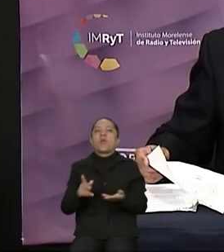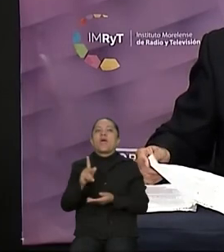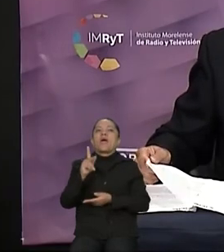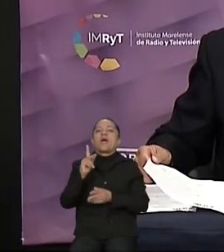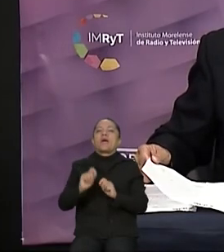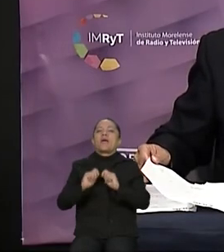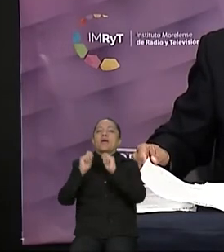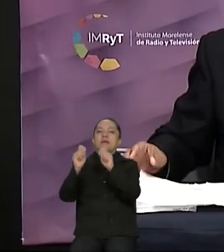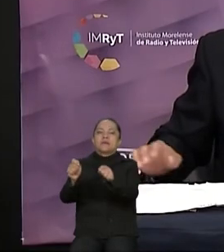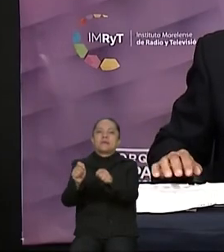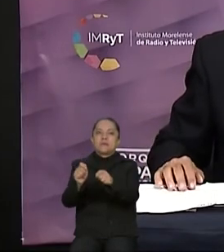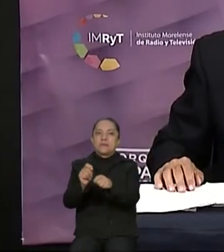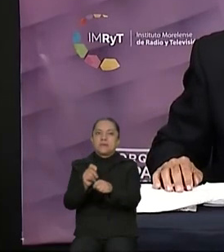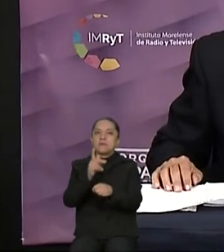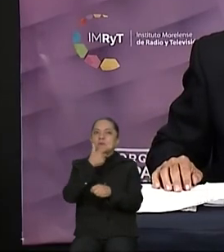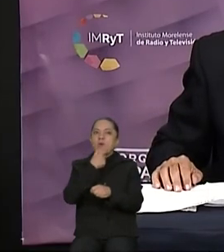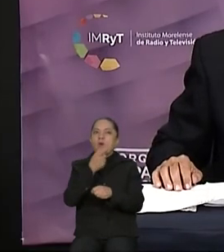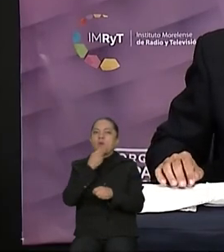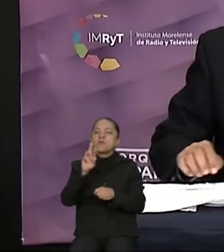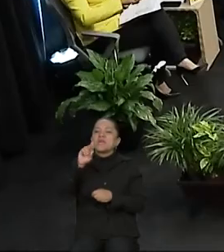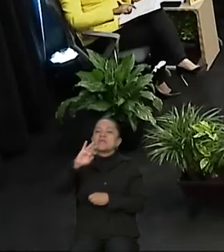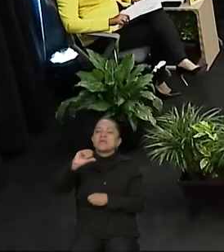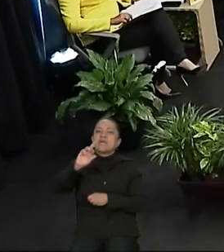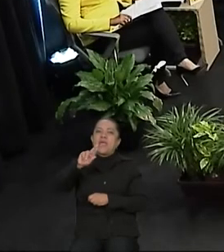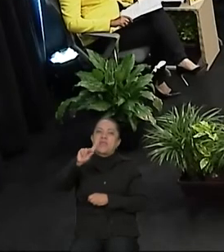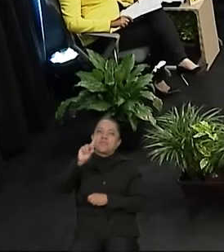de la palabra al candidato Ricardo Calvo Huerta.